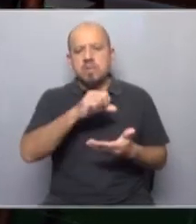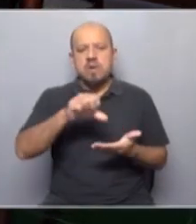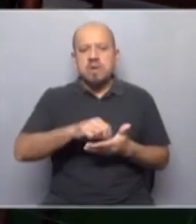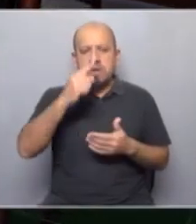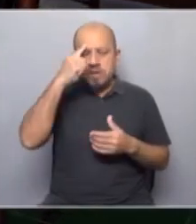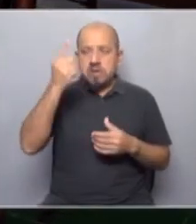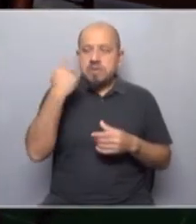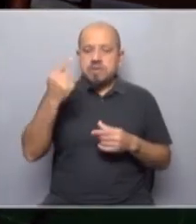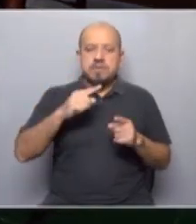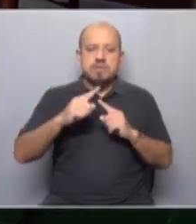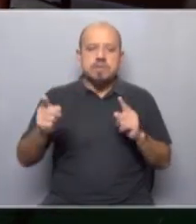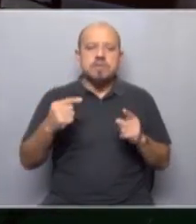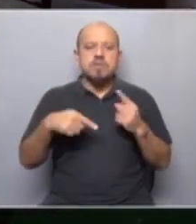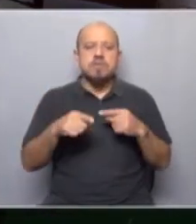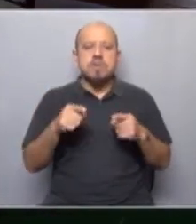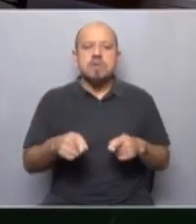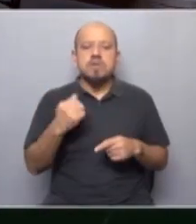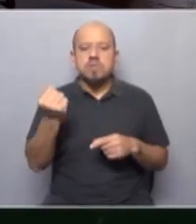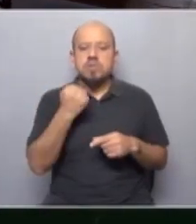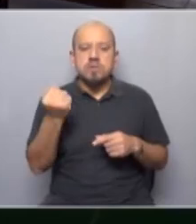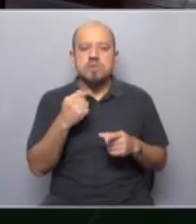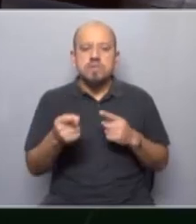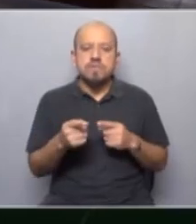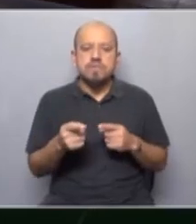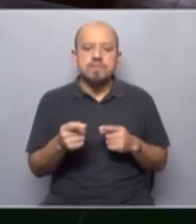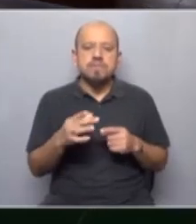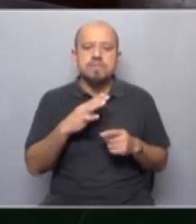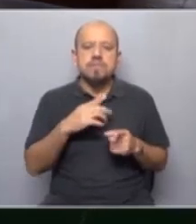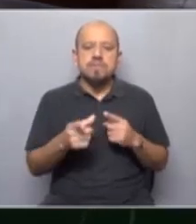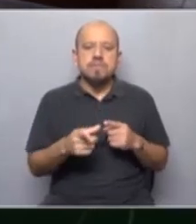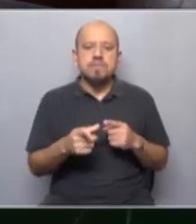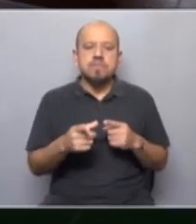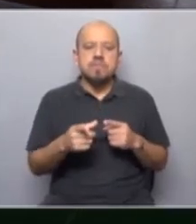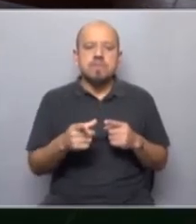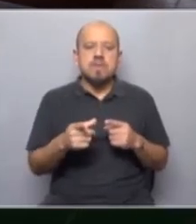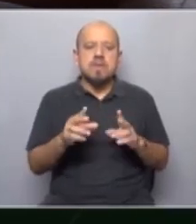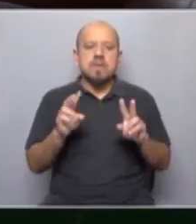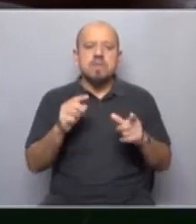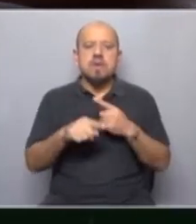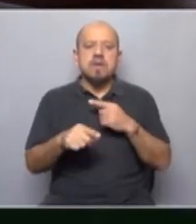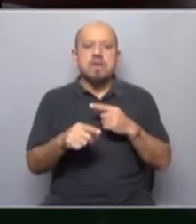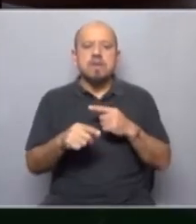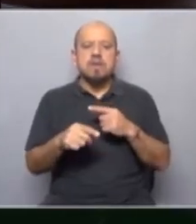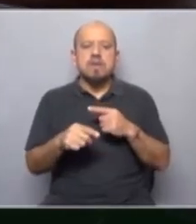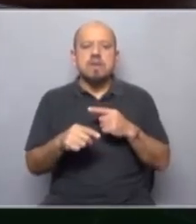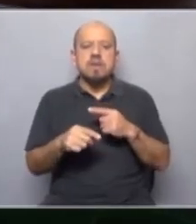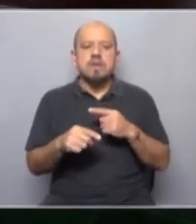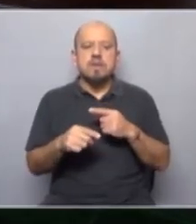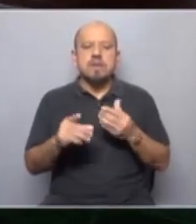yo creo que ahí es donde está la virtud de esa mirada, ubicar la disputa entre capital y trabajo a escala mundial.